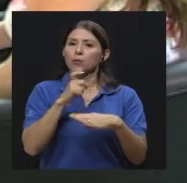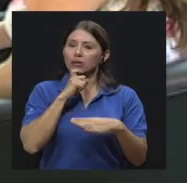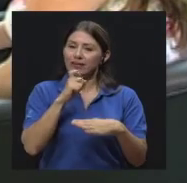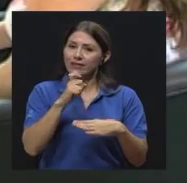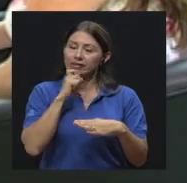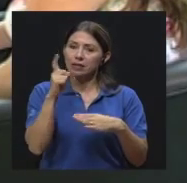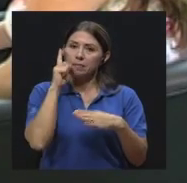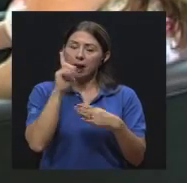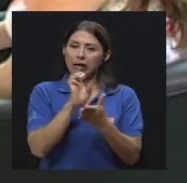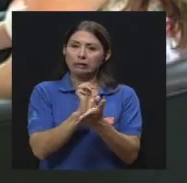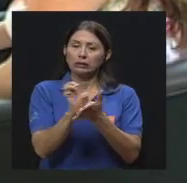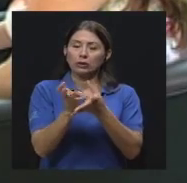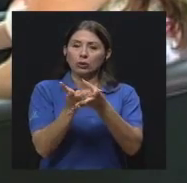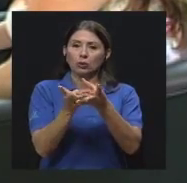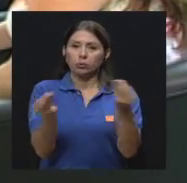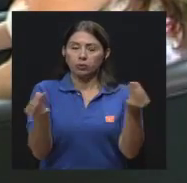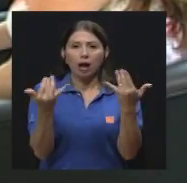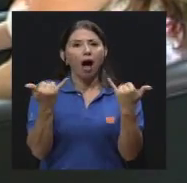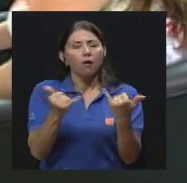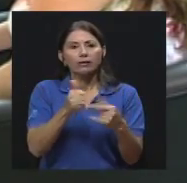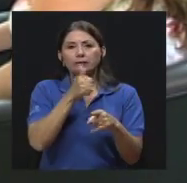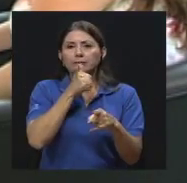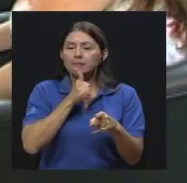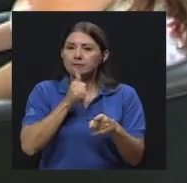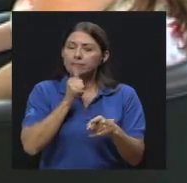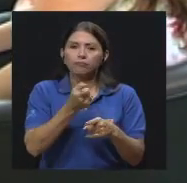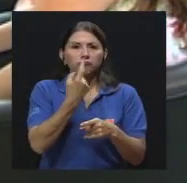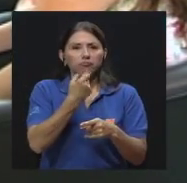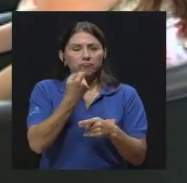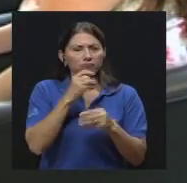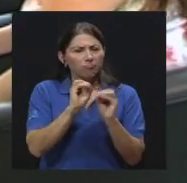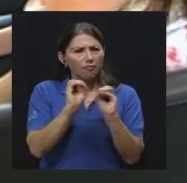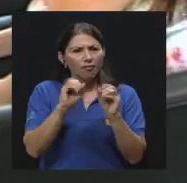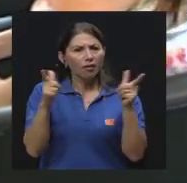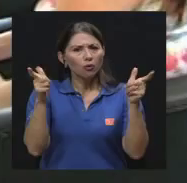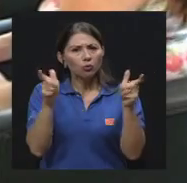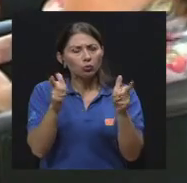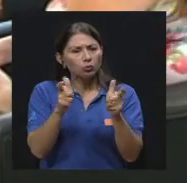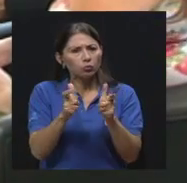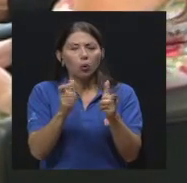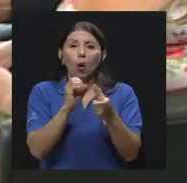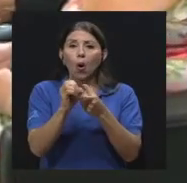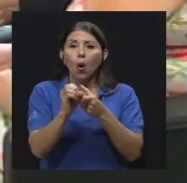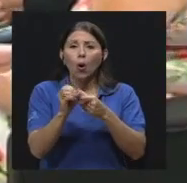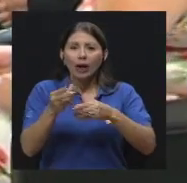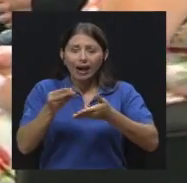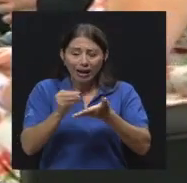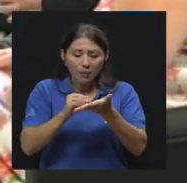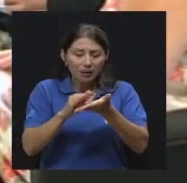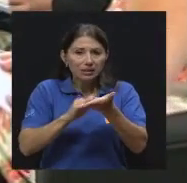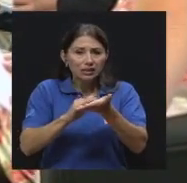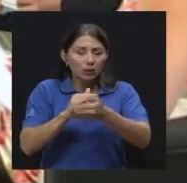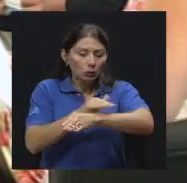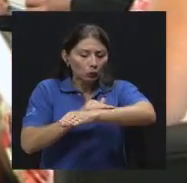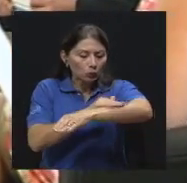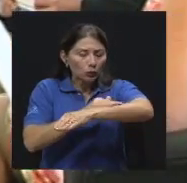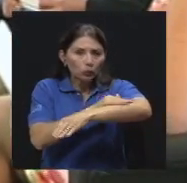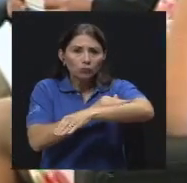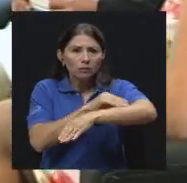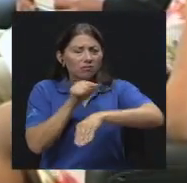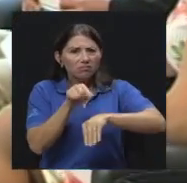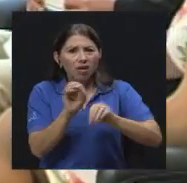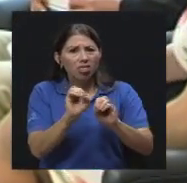vuelto resistentes a las terapias tópicas aplicadas con cremas porque por